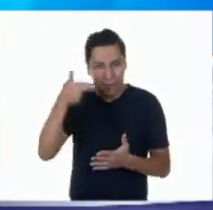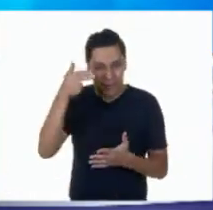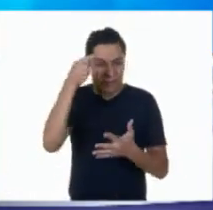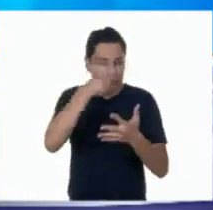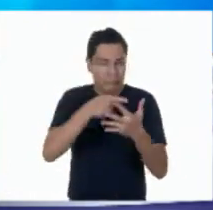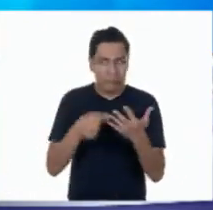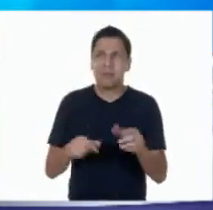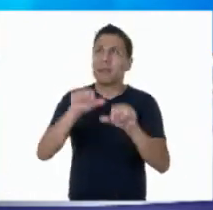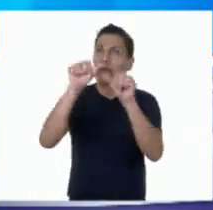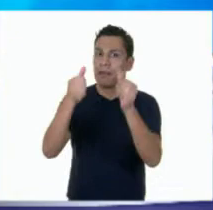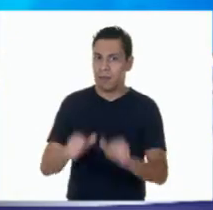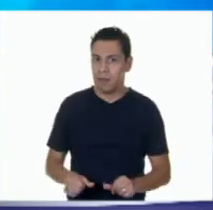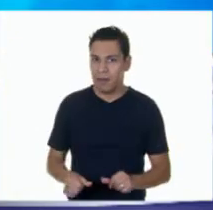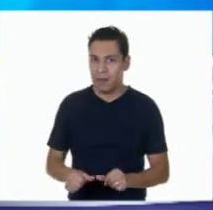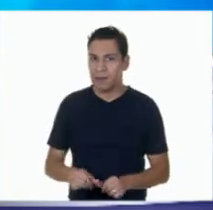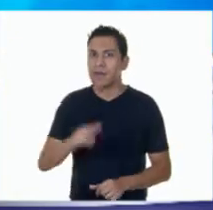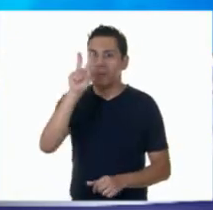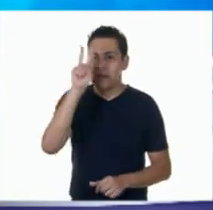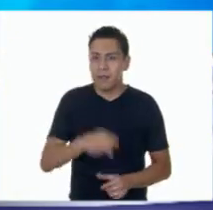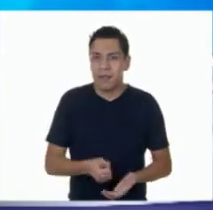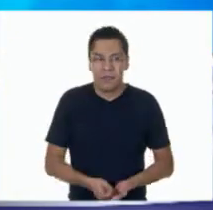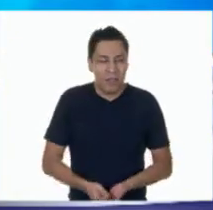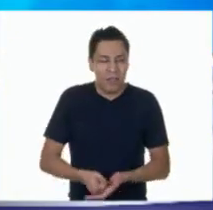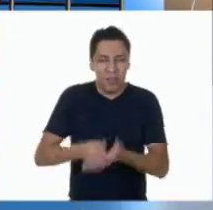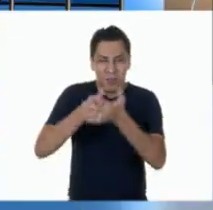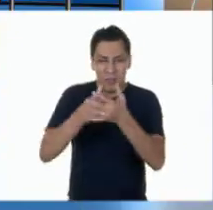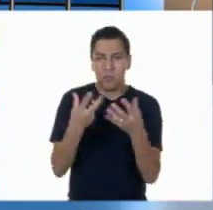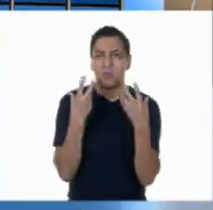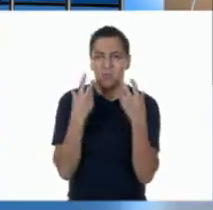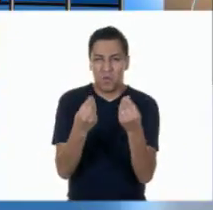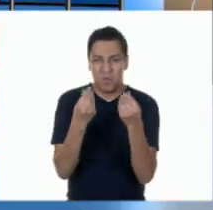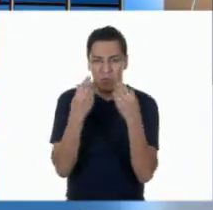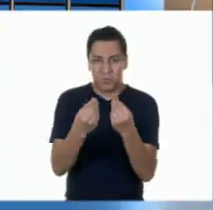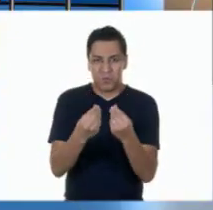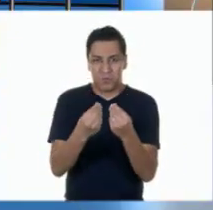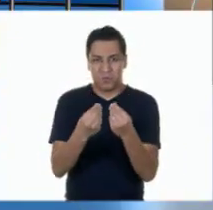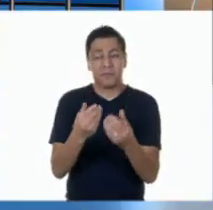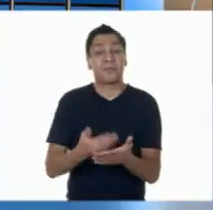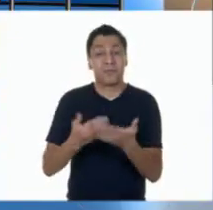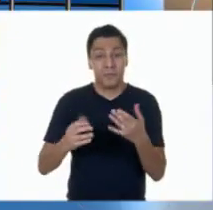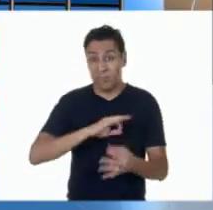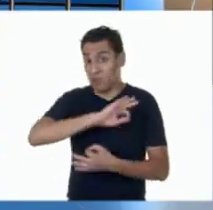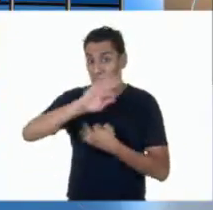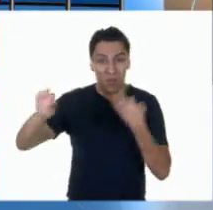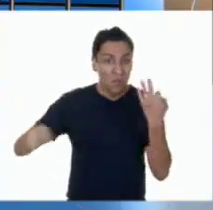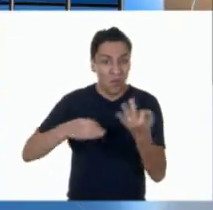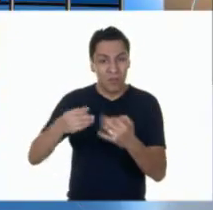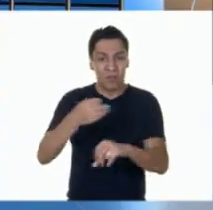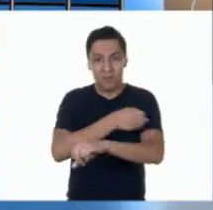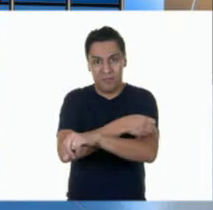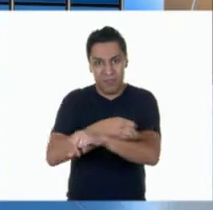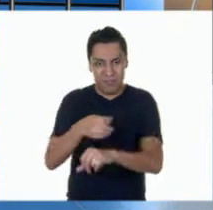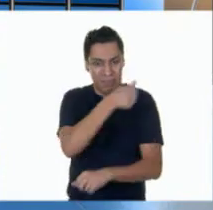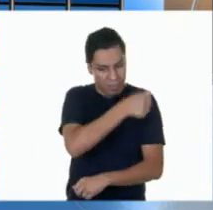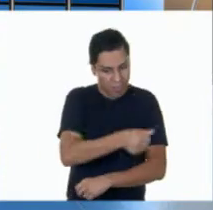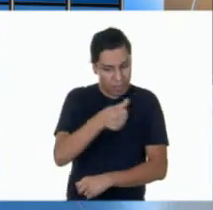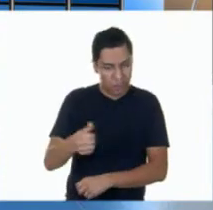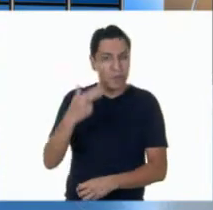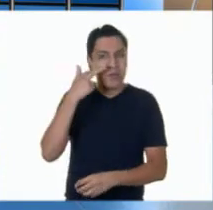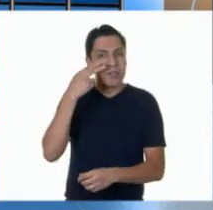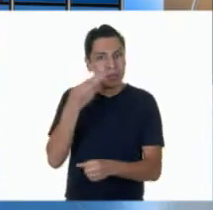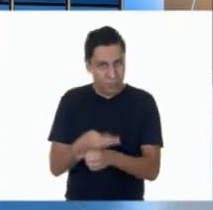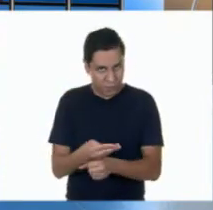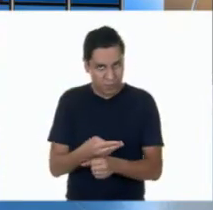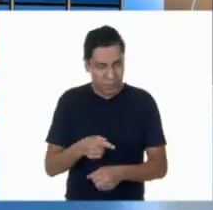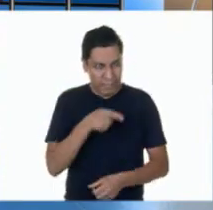arte para poder regular nuestra emoción de la aflicción. Ahora toda la familia podrá trabajar con ellas. Sí,